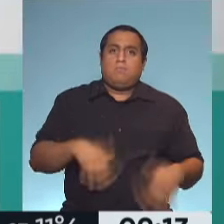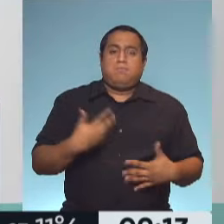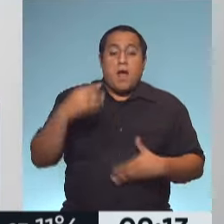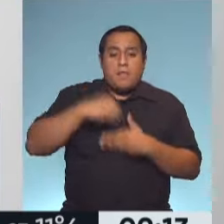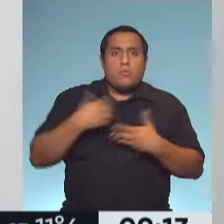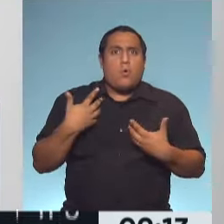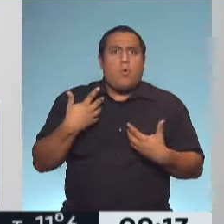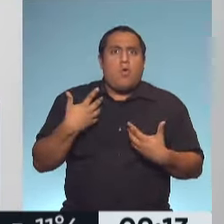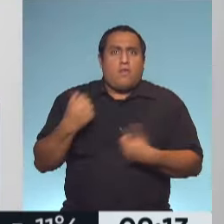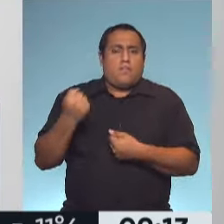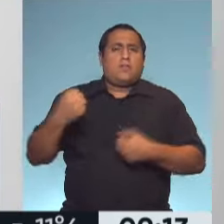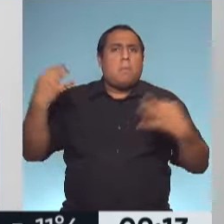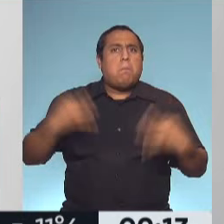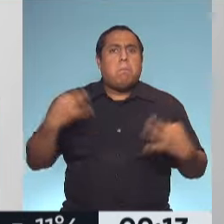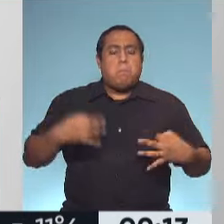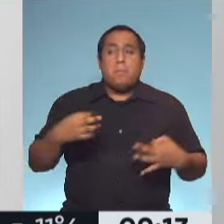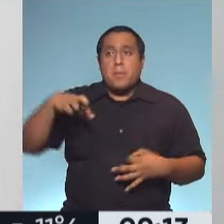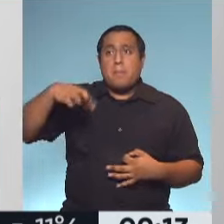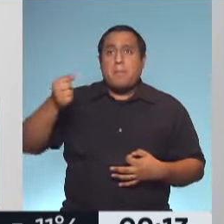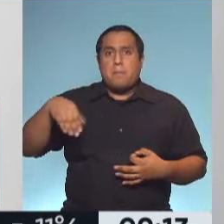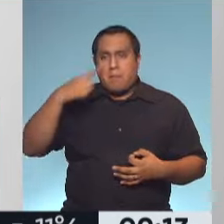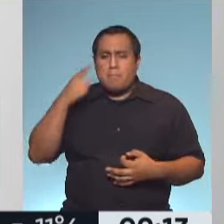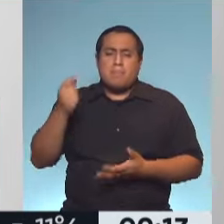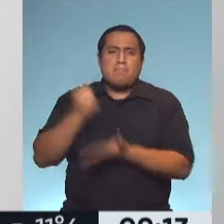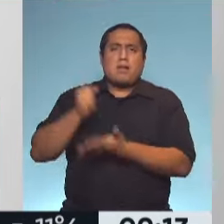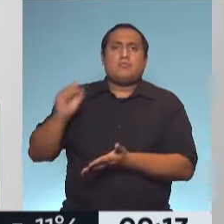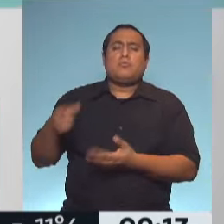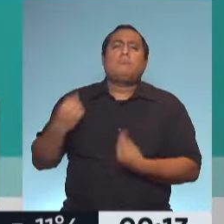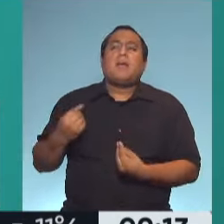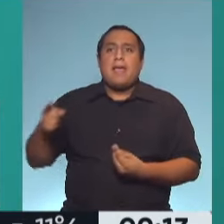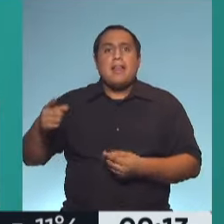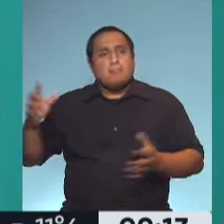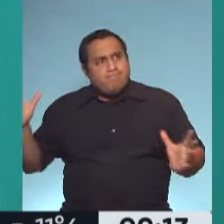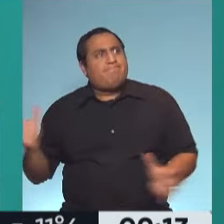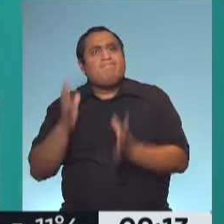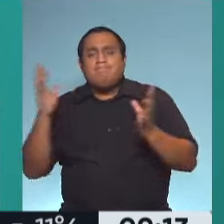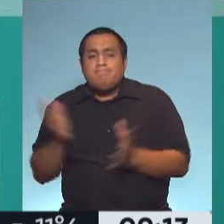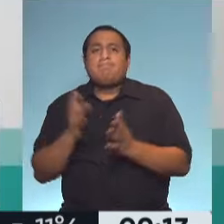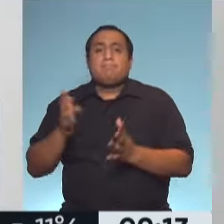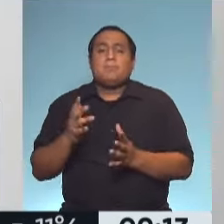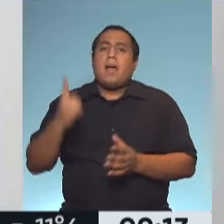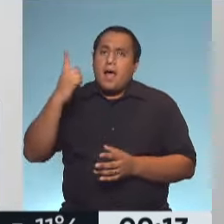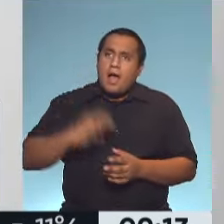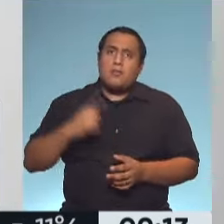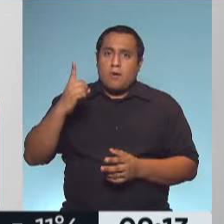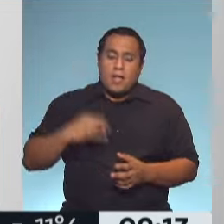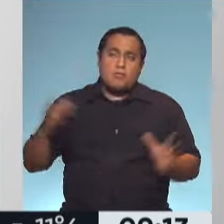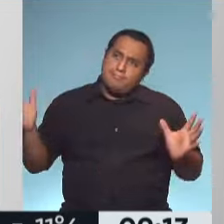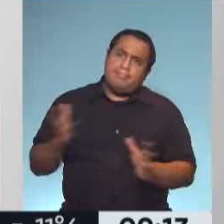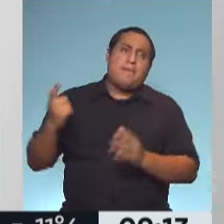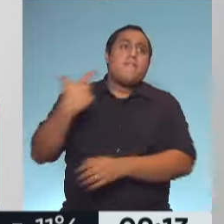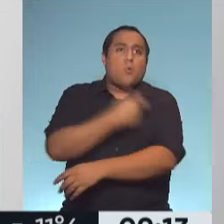sistema inmunológico. PAMI, si hay algo por lo cual se caracteriza, es por la enorme campaña que realiza año a año con la vacuna